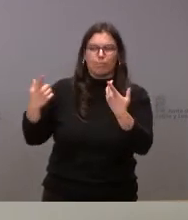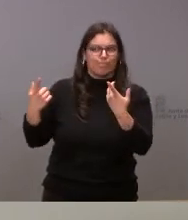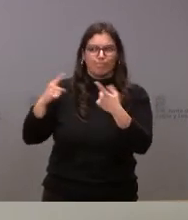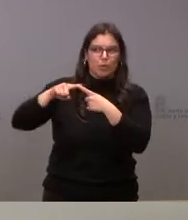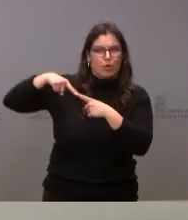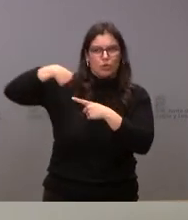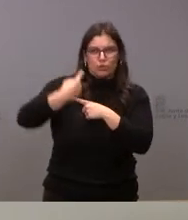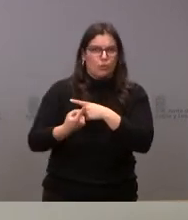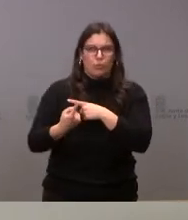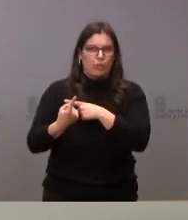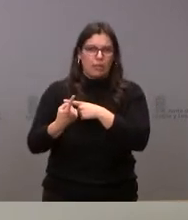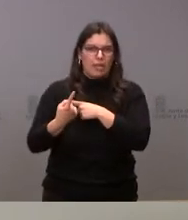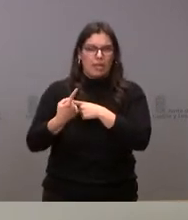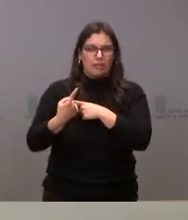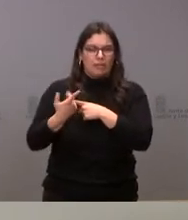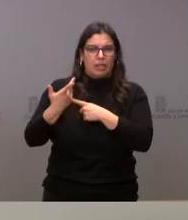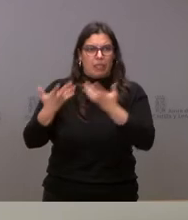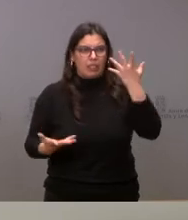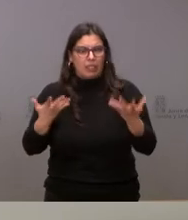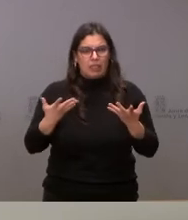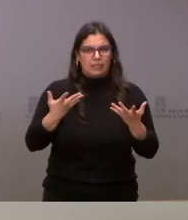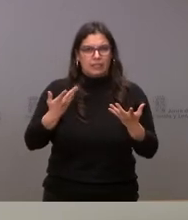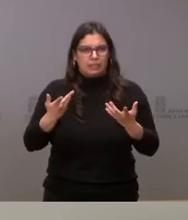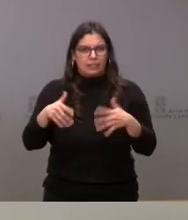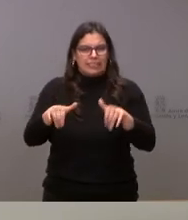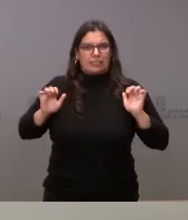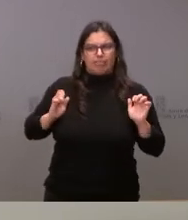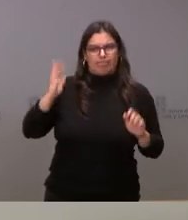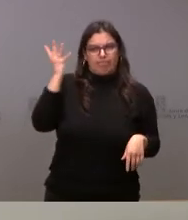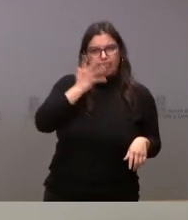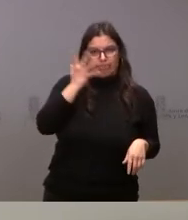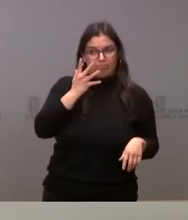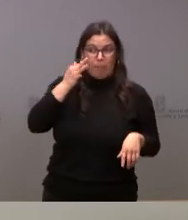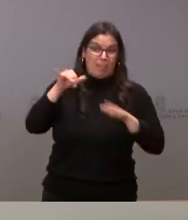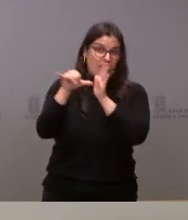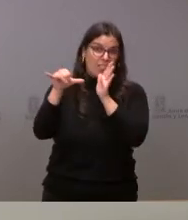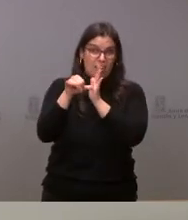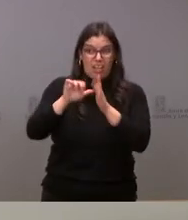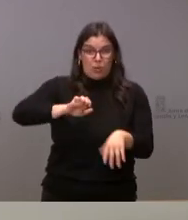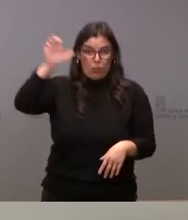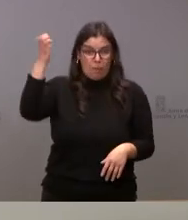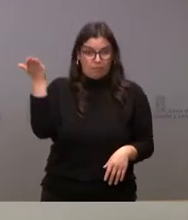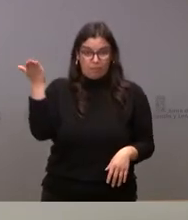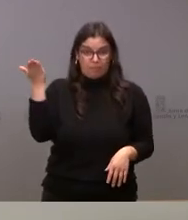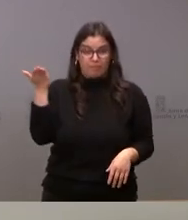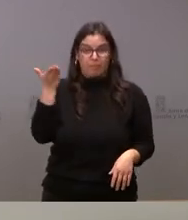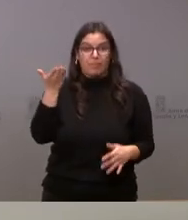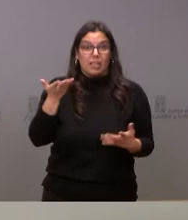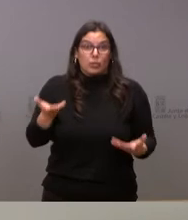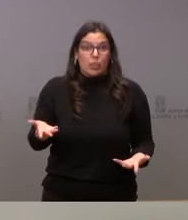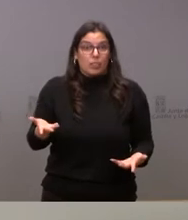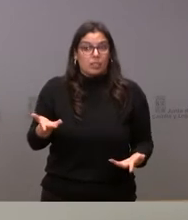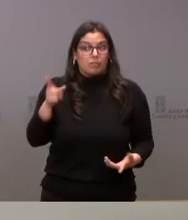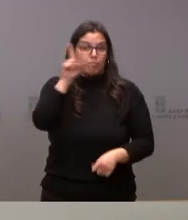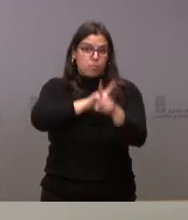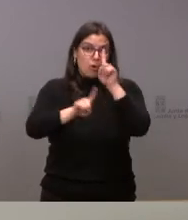hacen es generar inestabilidad y generar desconfianza. Y, además, muy próxima a nosotros, en Europa. Y, por tanto, es un problema.